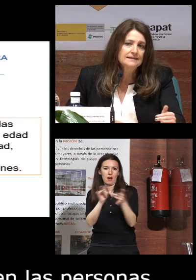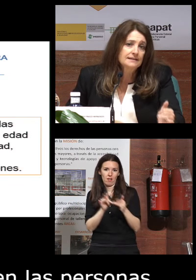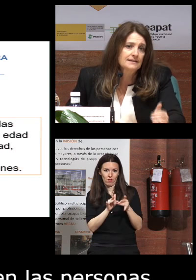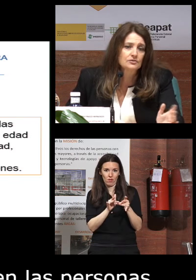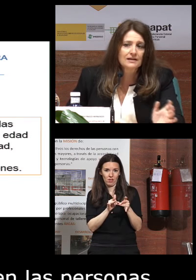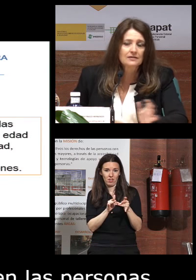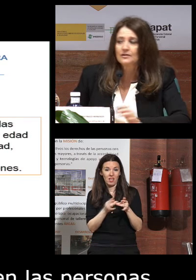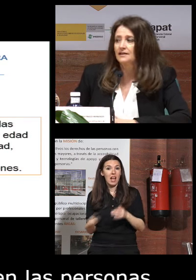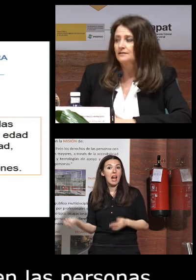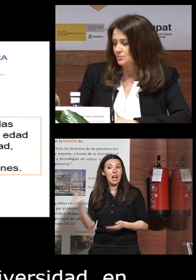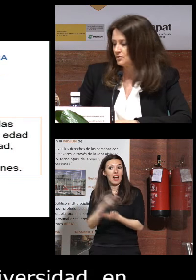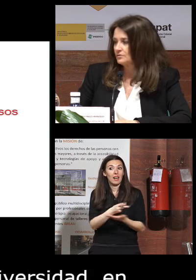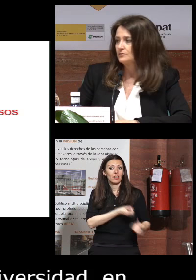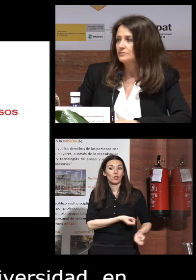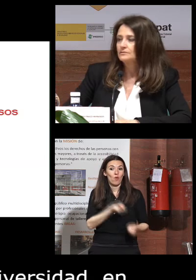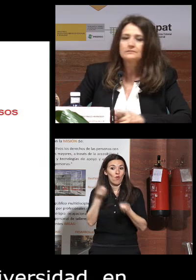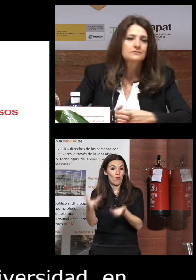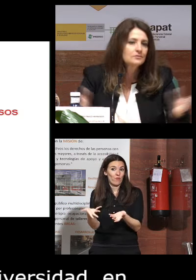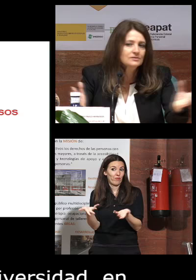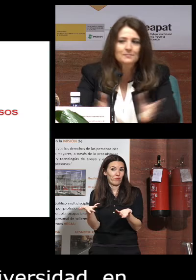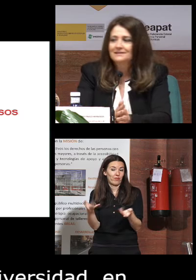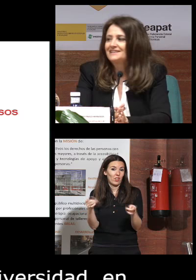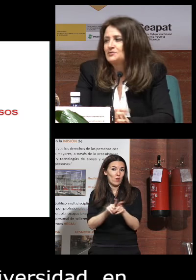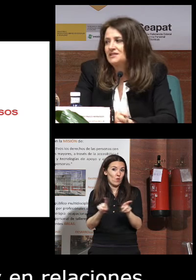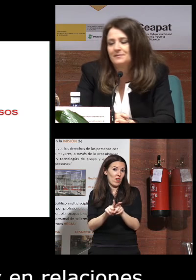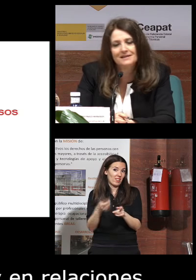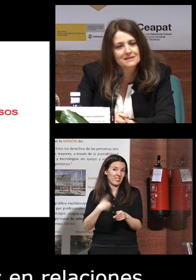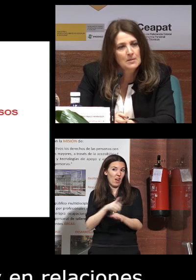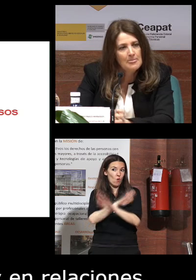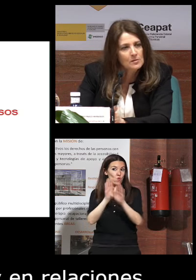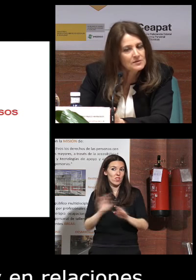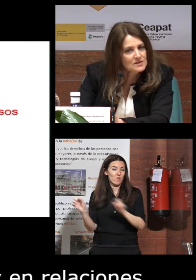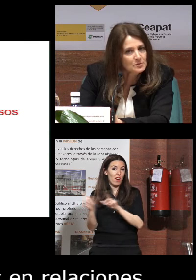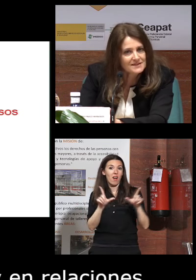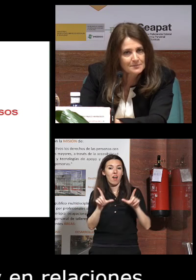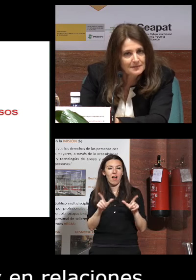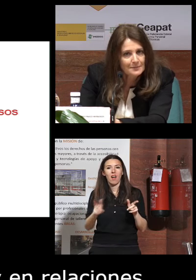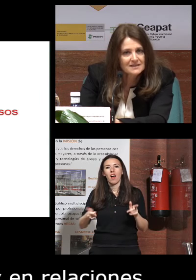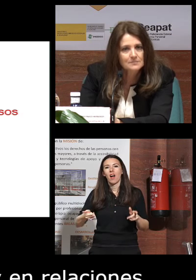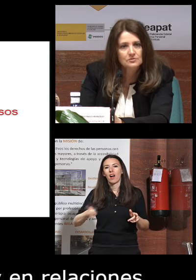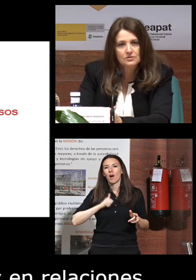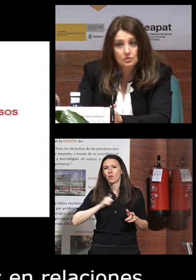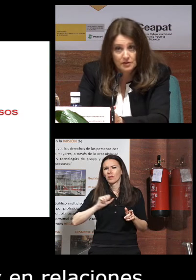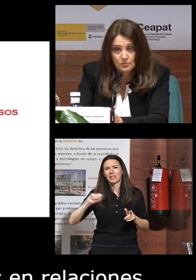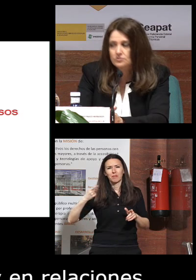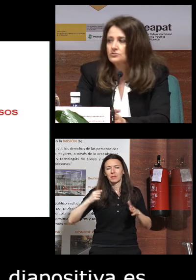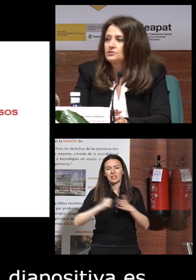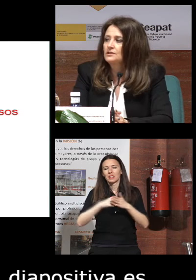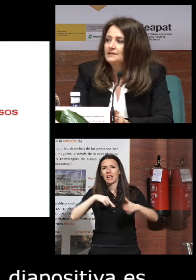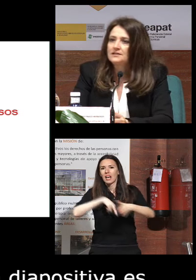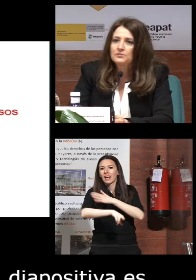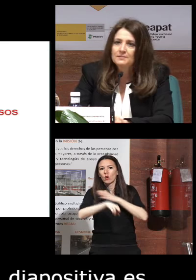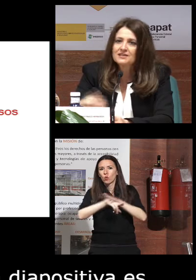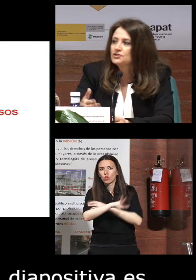y el reto que lanzo aquí como última diapositiva es cómo podemos aprovechar al máximo los recursos